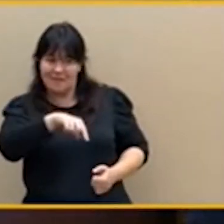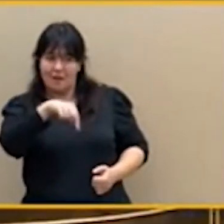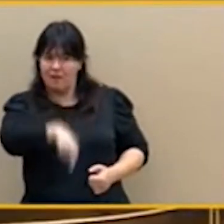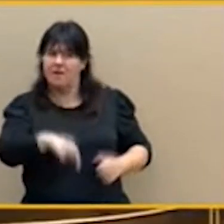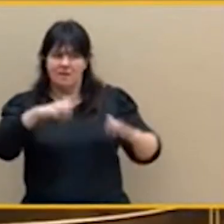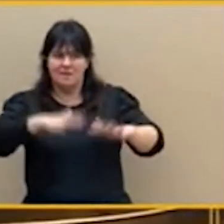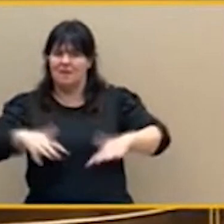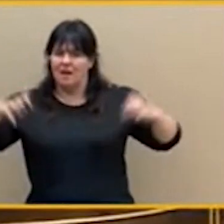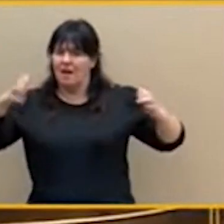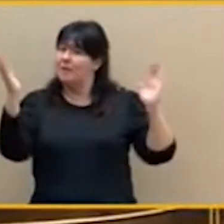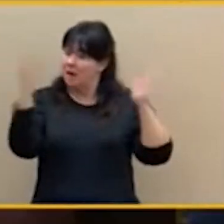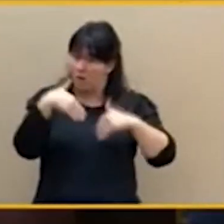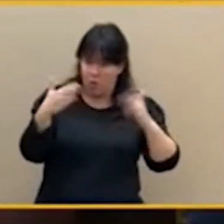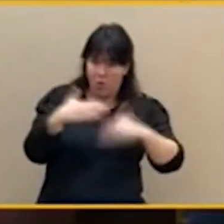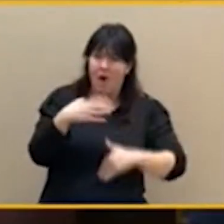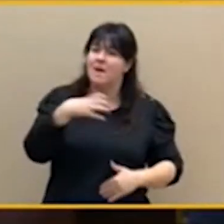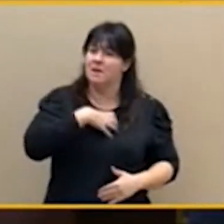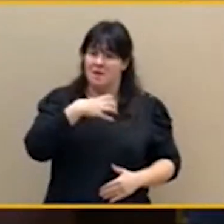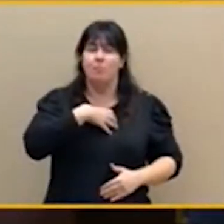del diario de sesiones.